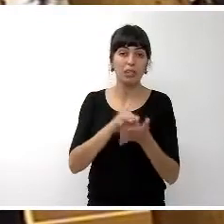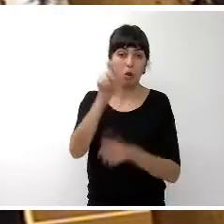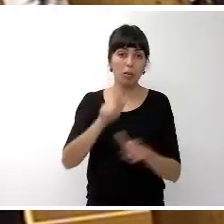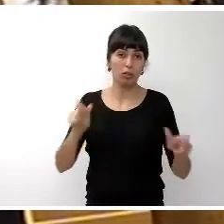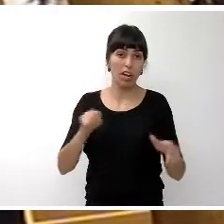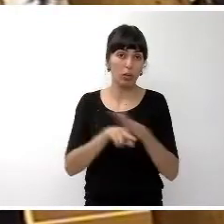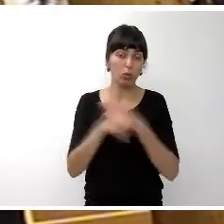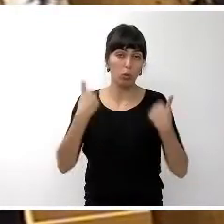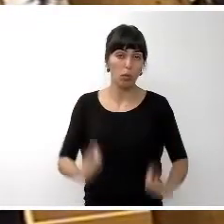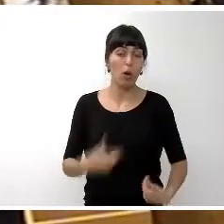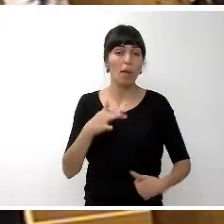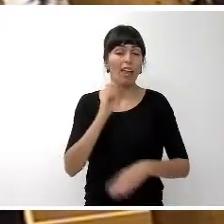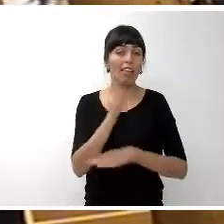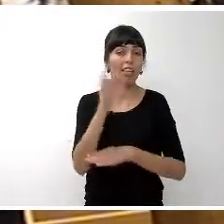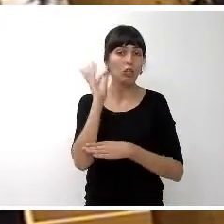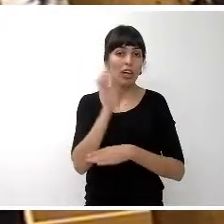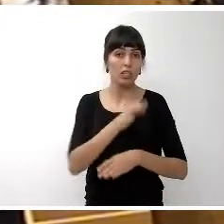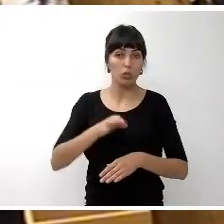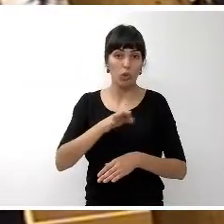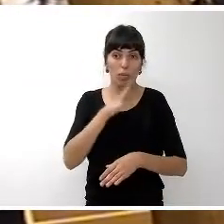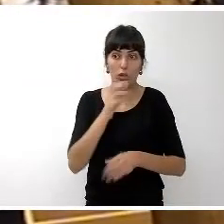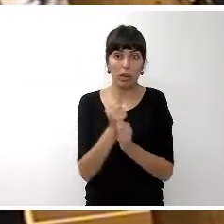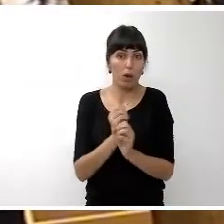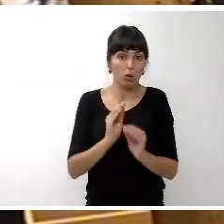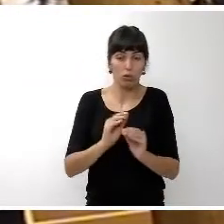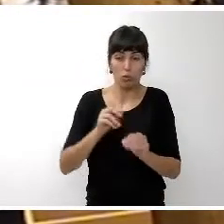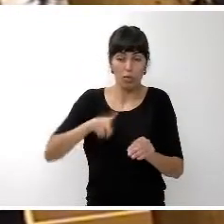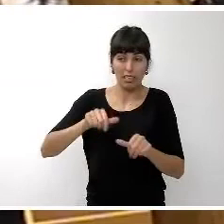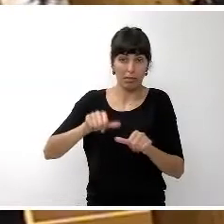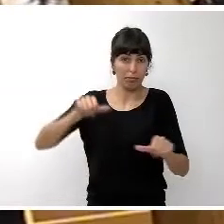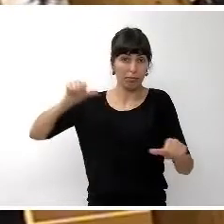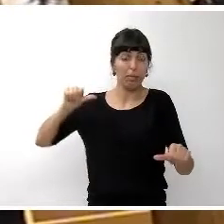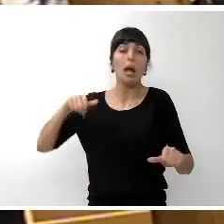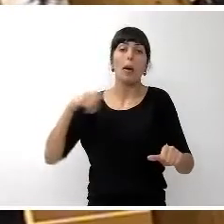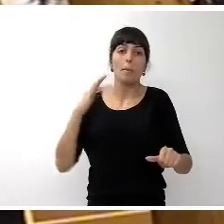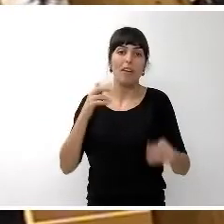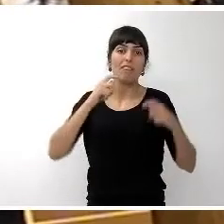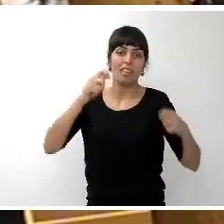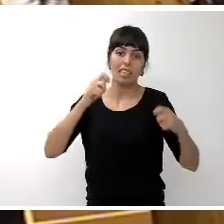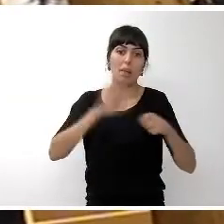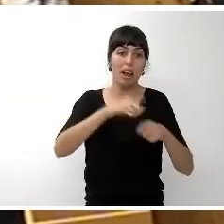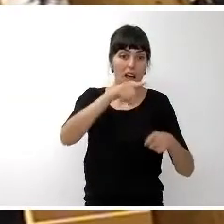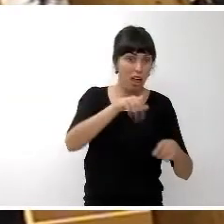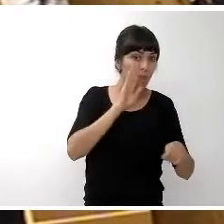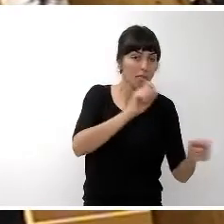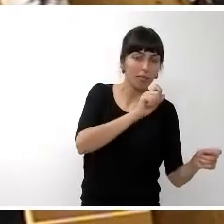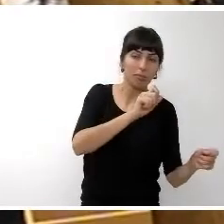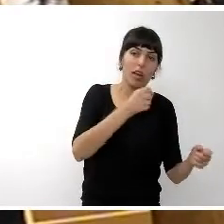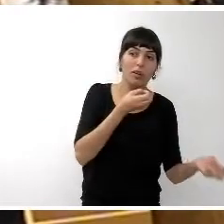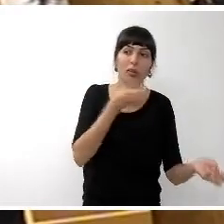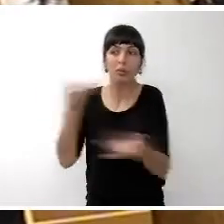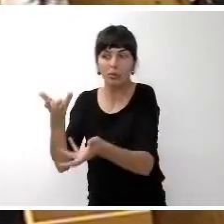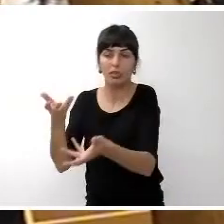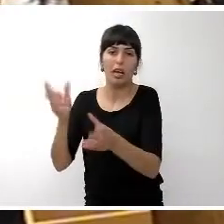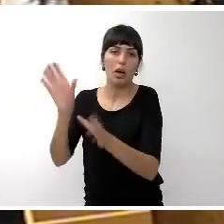su directora Insular por el enorme trabajo desarrollado en estos meses y solicitarle que traslade a todos los profesionales y técnicos que forman parte de